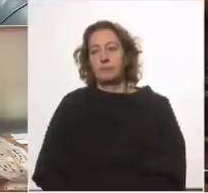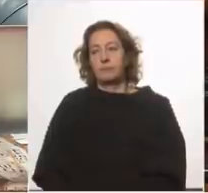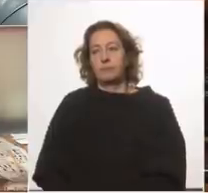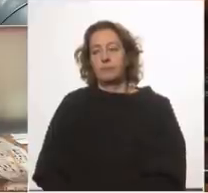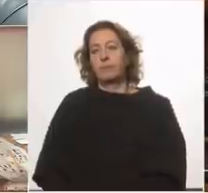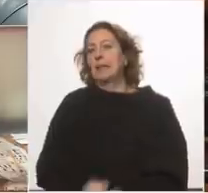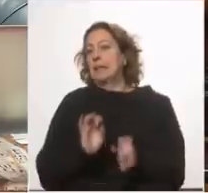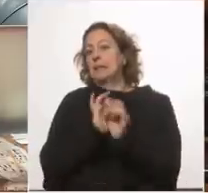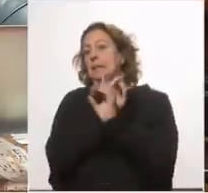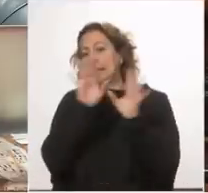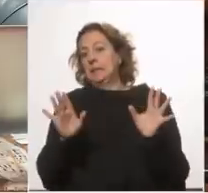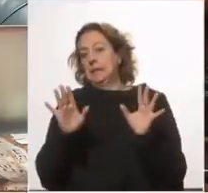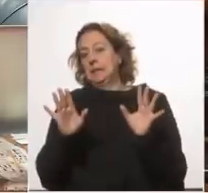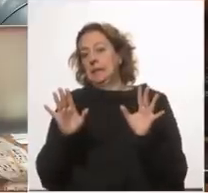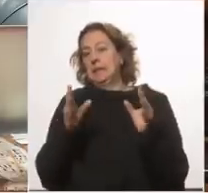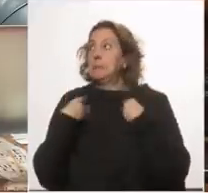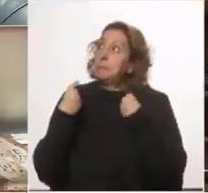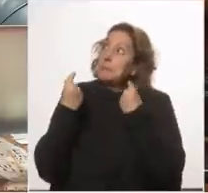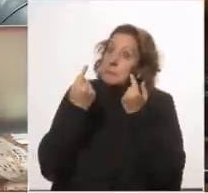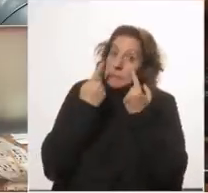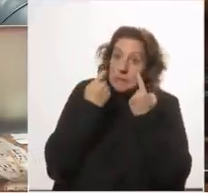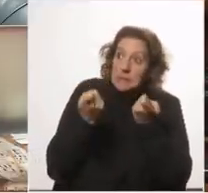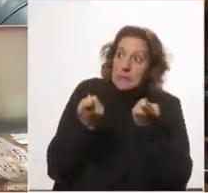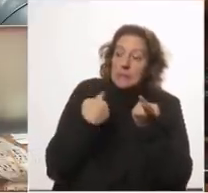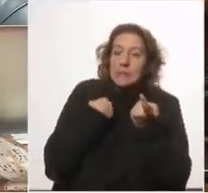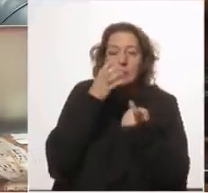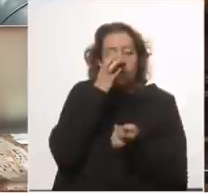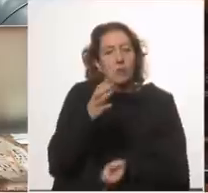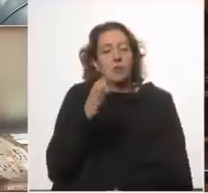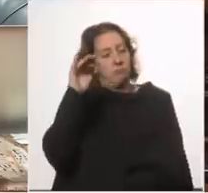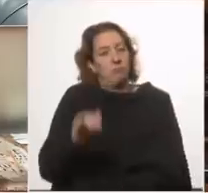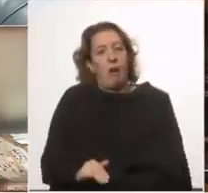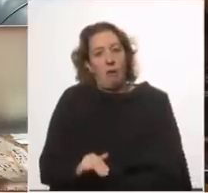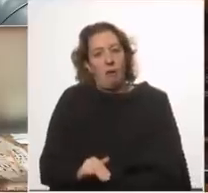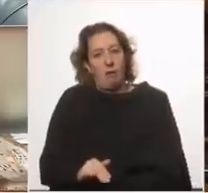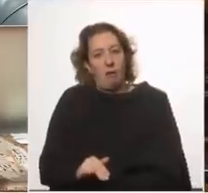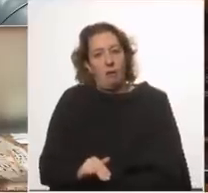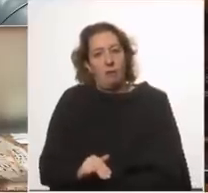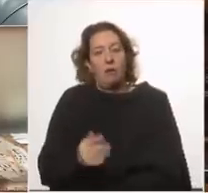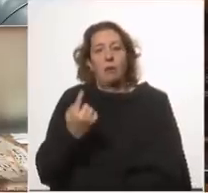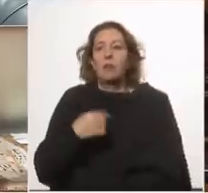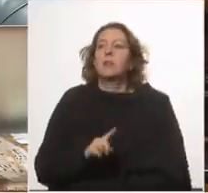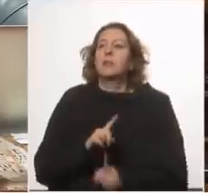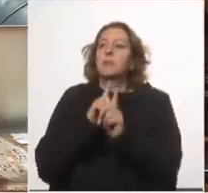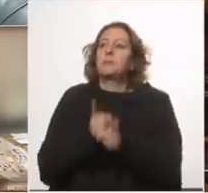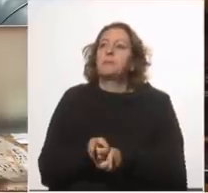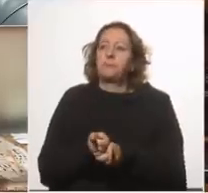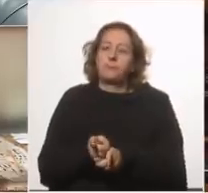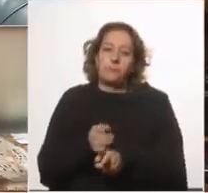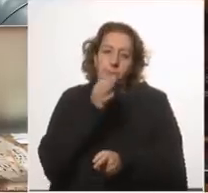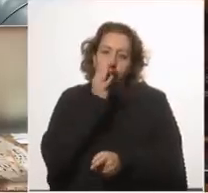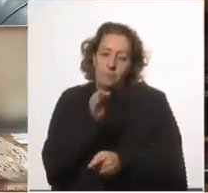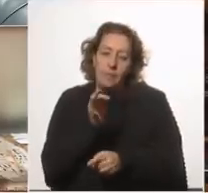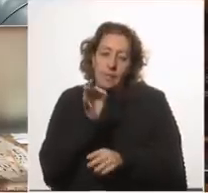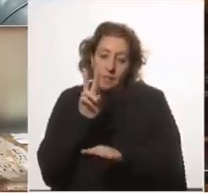y claramente hubo una baja de percepción de riesgo así lo dicen los informes y sobre todo lo dice el